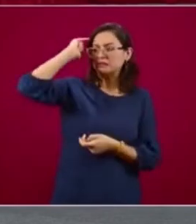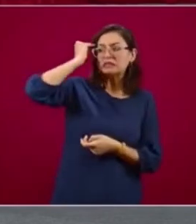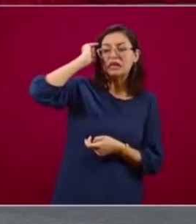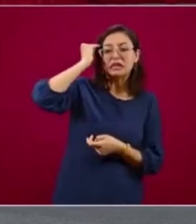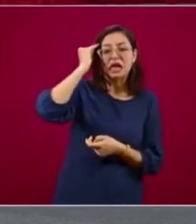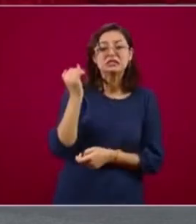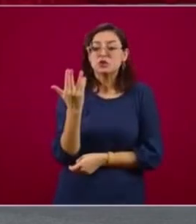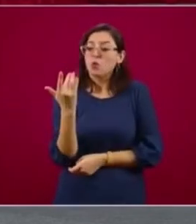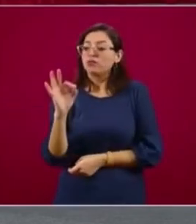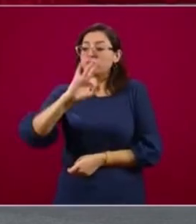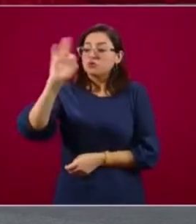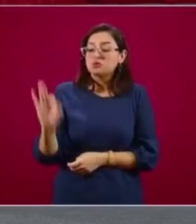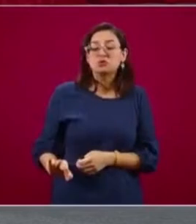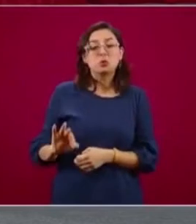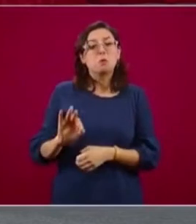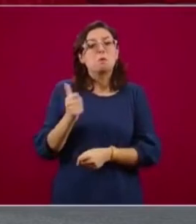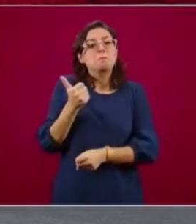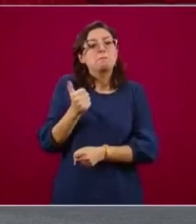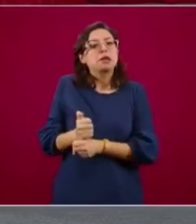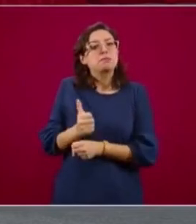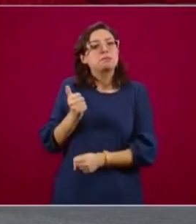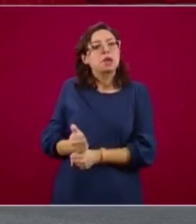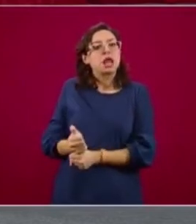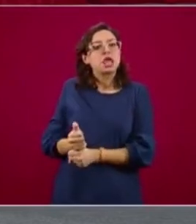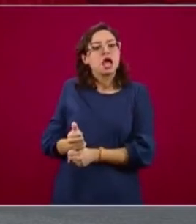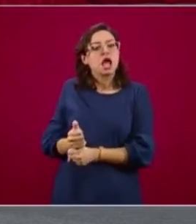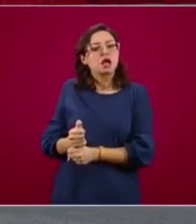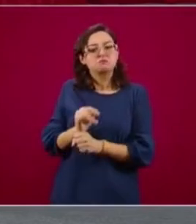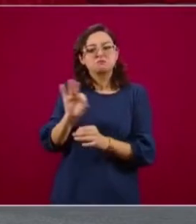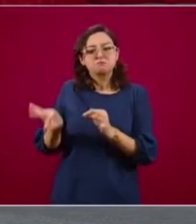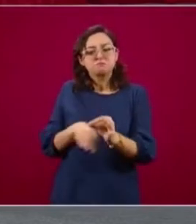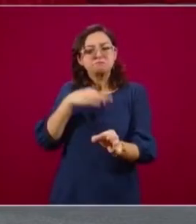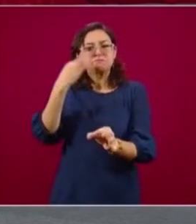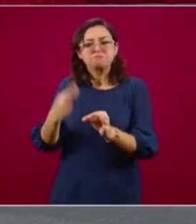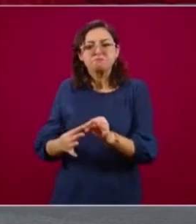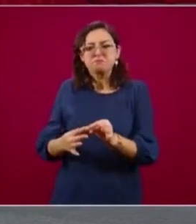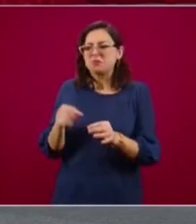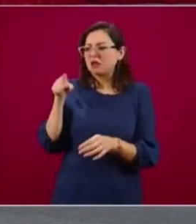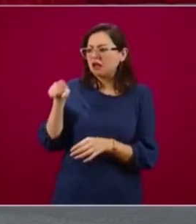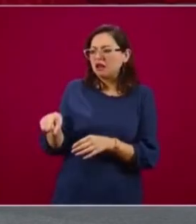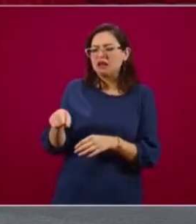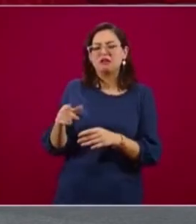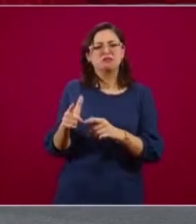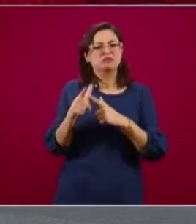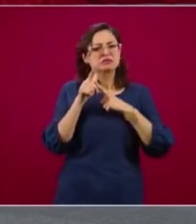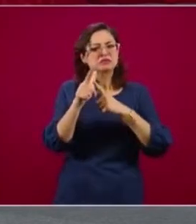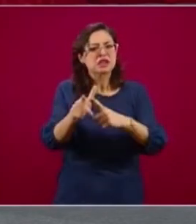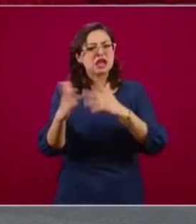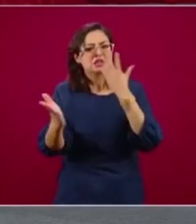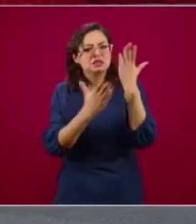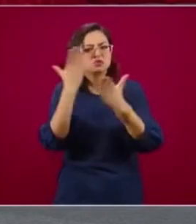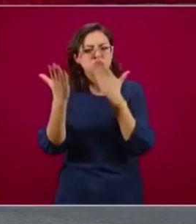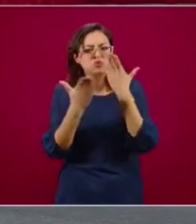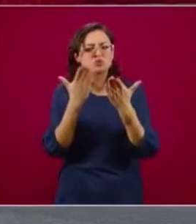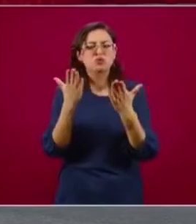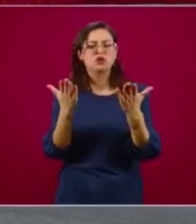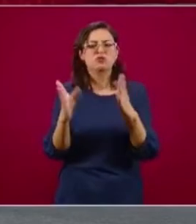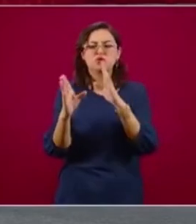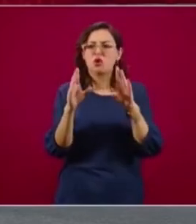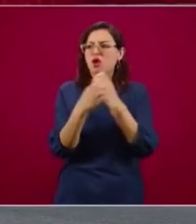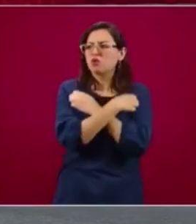¿Y qué hacían para poder continuar de alguna manera con su educación? Muy poco,